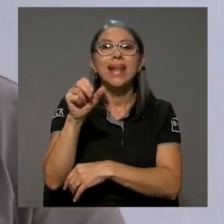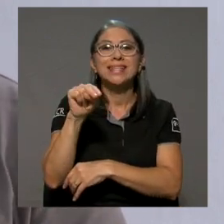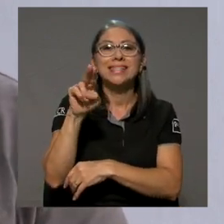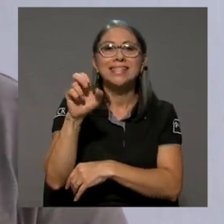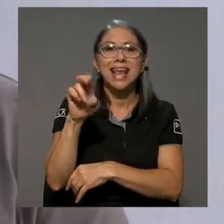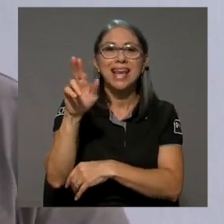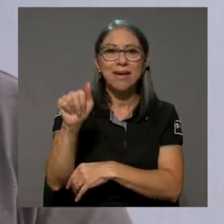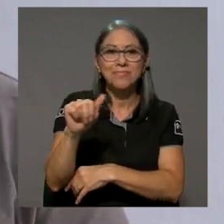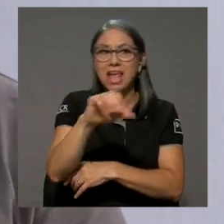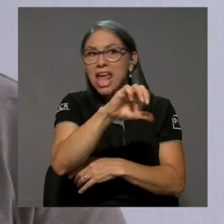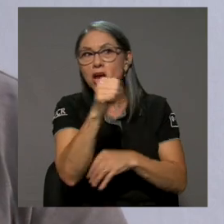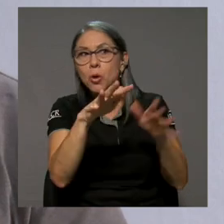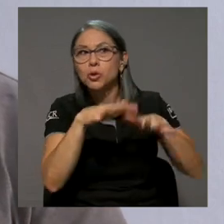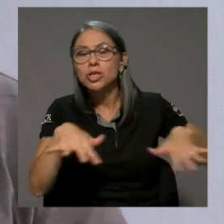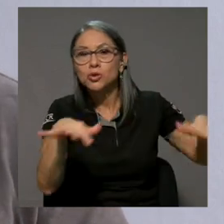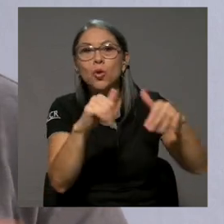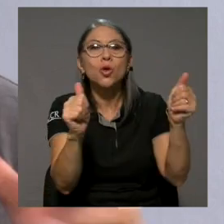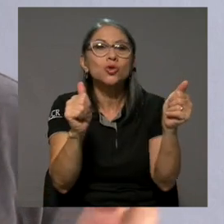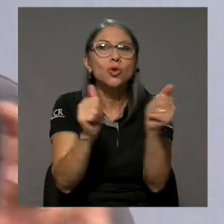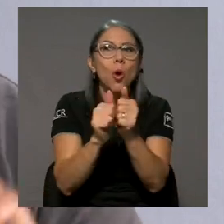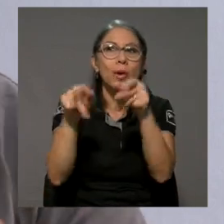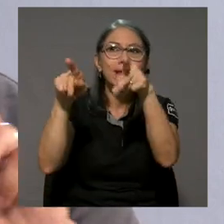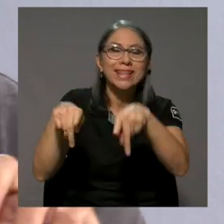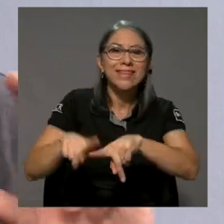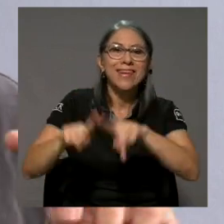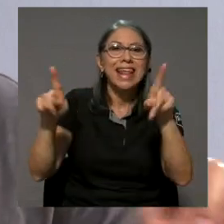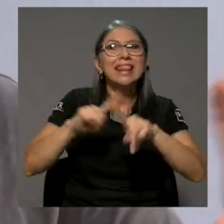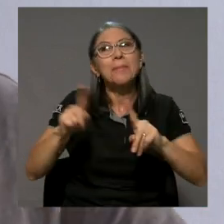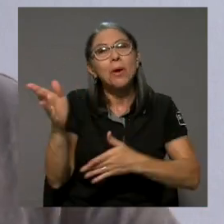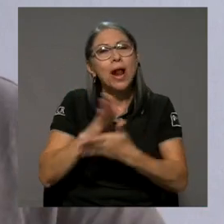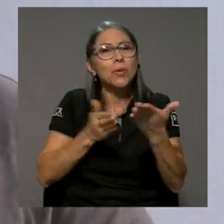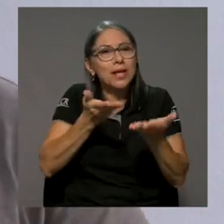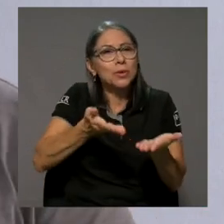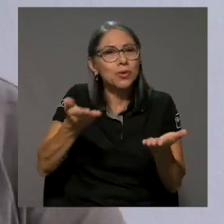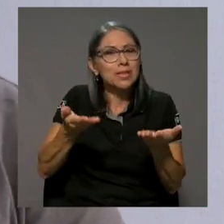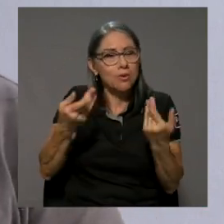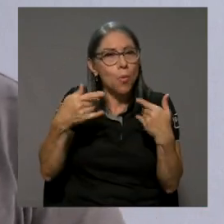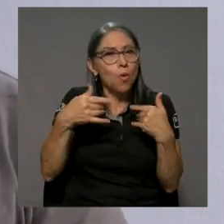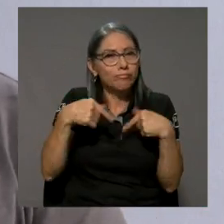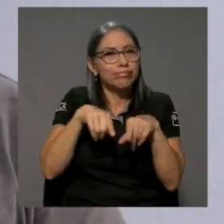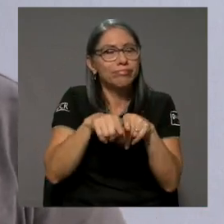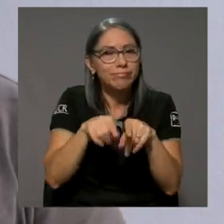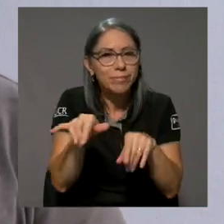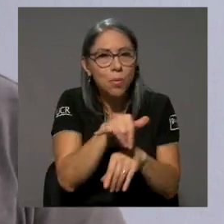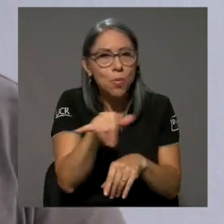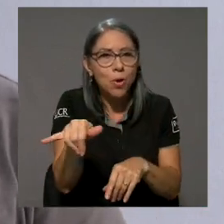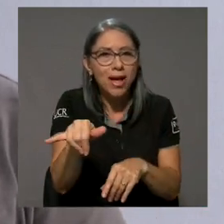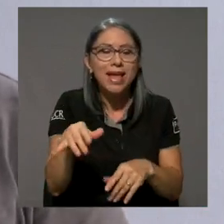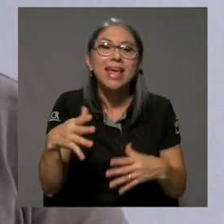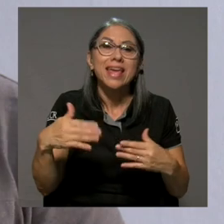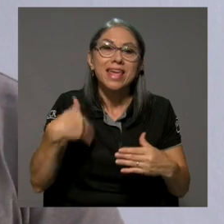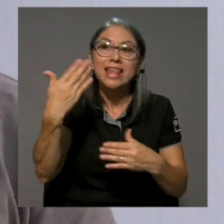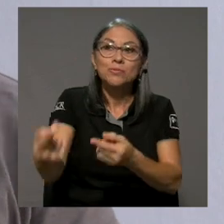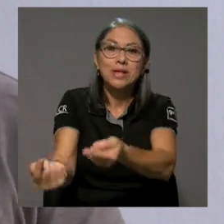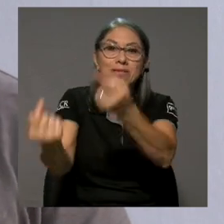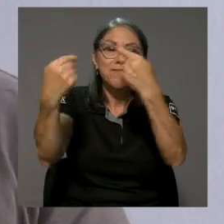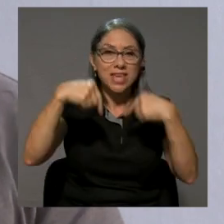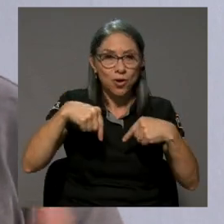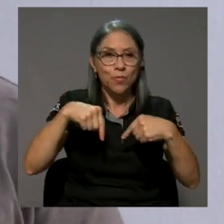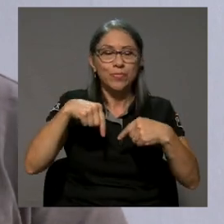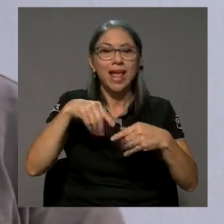estudios, con otro elenco diferente, pero con algunas piezas del mismo crew, por ejemplo. Y luego